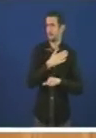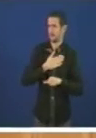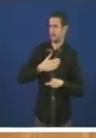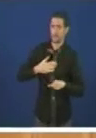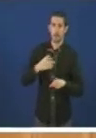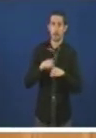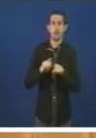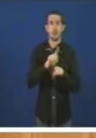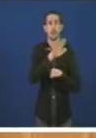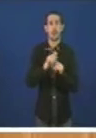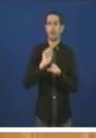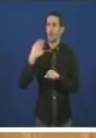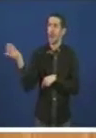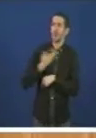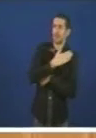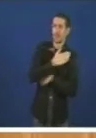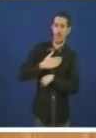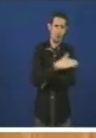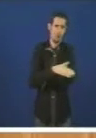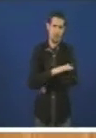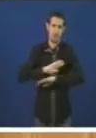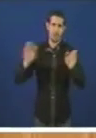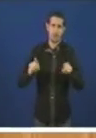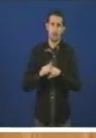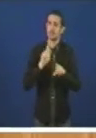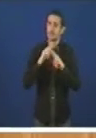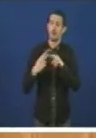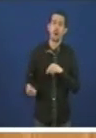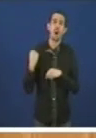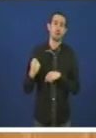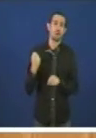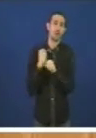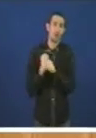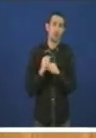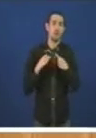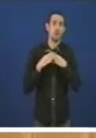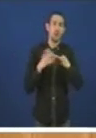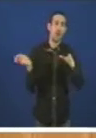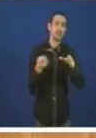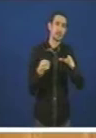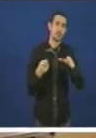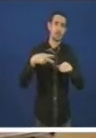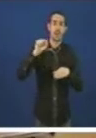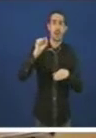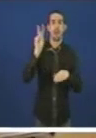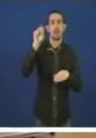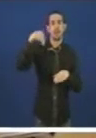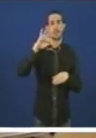goberno por riba da busca dunha solución a falta de traballo dos esteleros de Navantia en Feneferrol